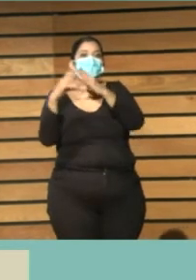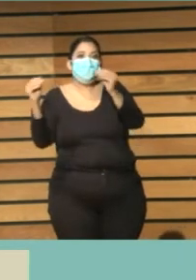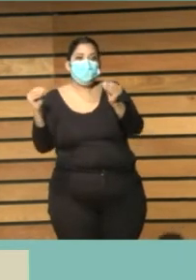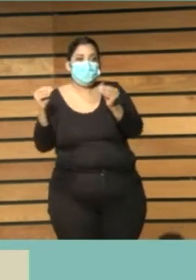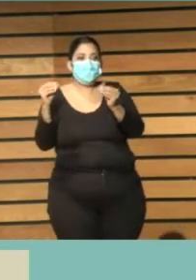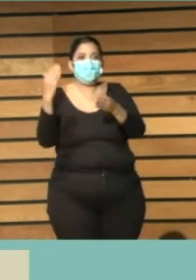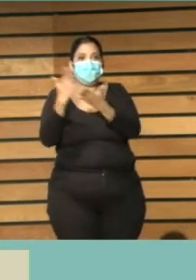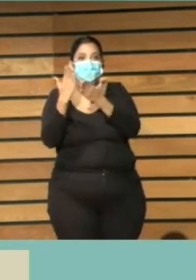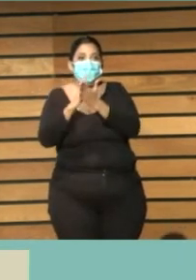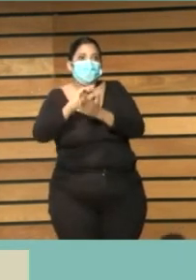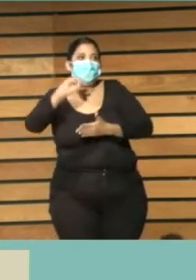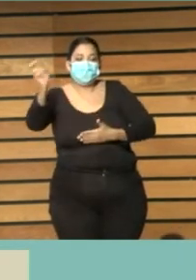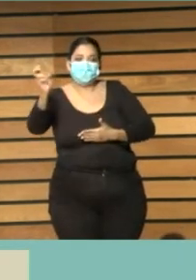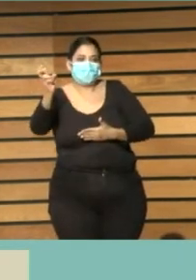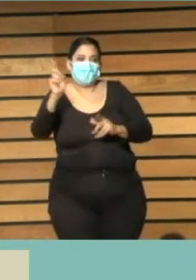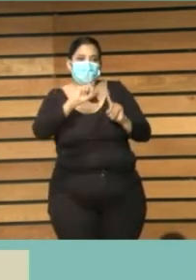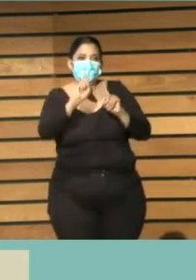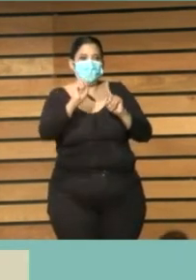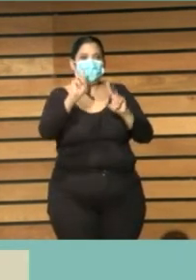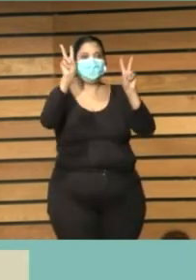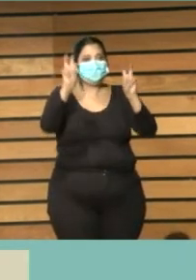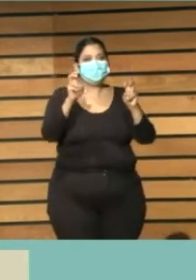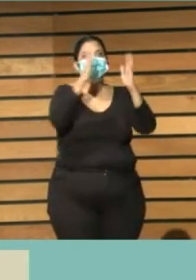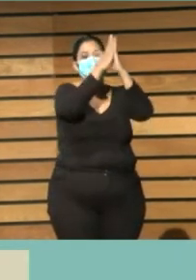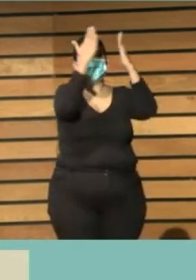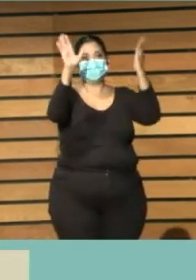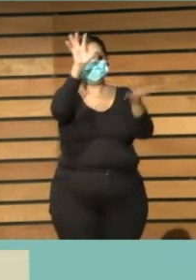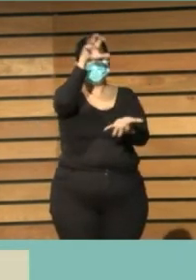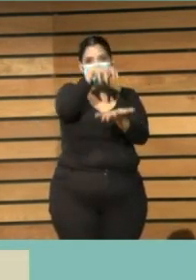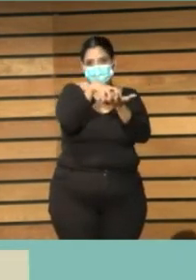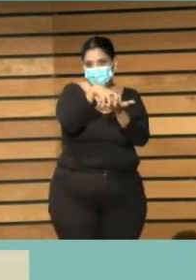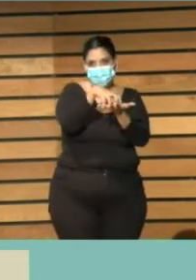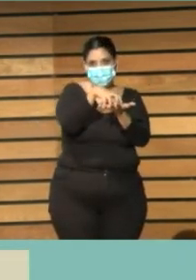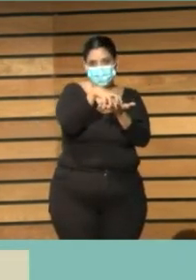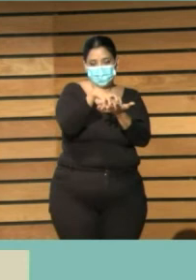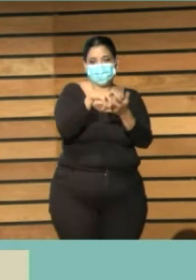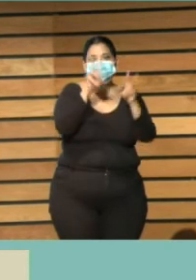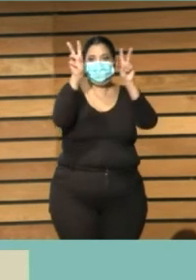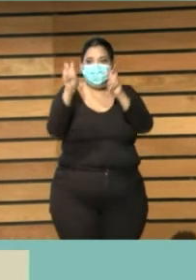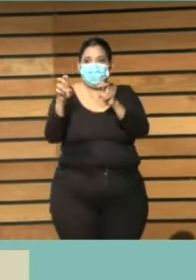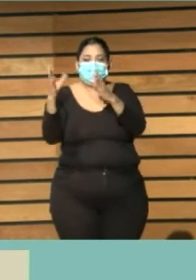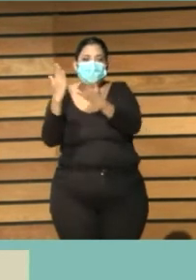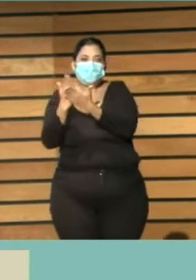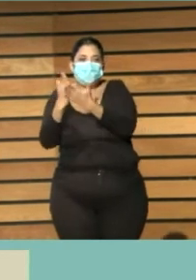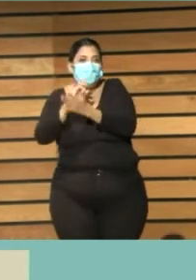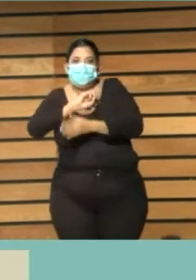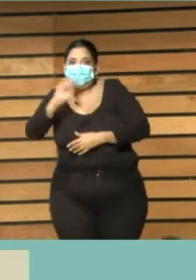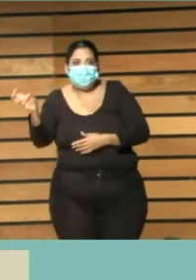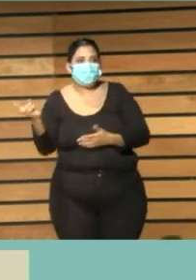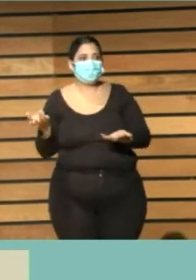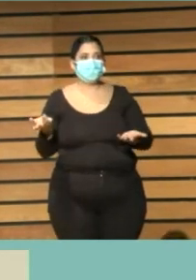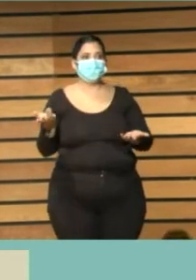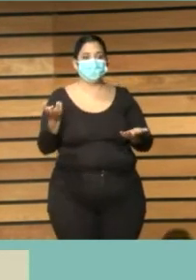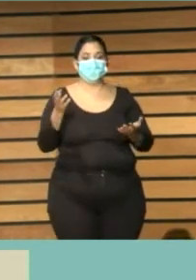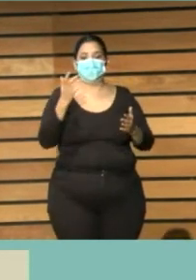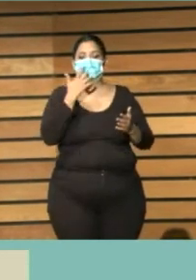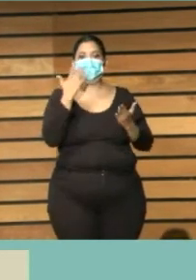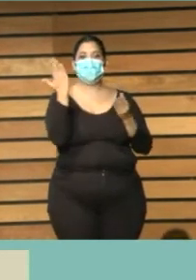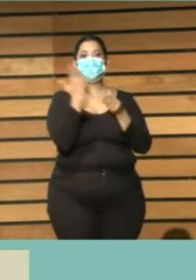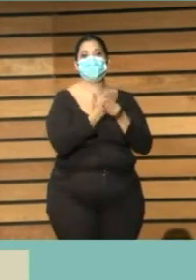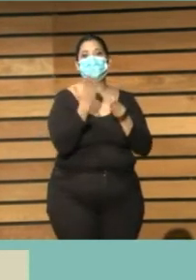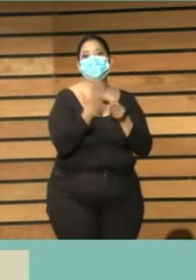formación y que acabas trabajando en una biblioteca y luego igual te formas en documentación en